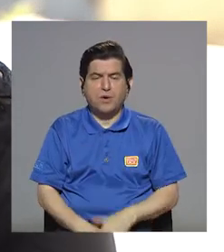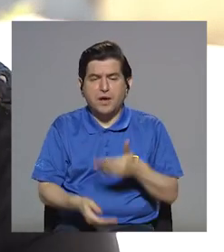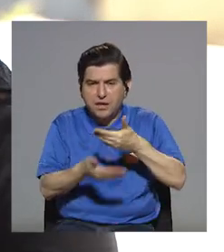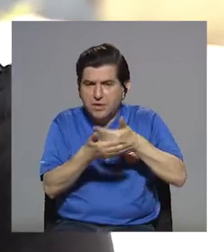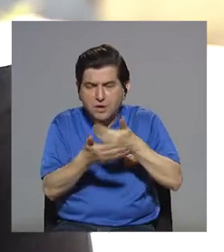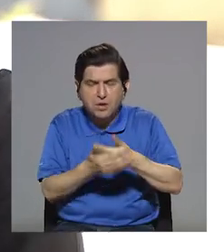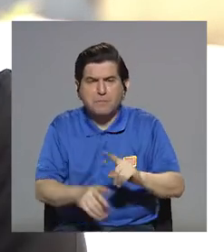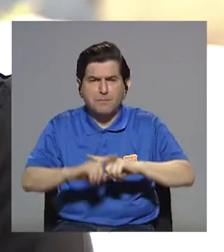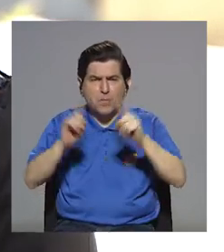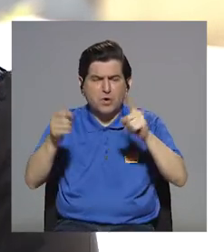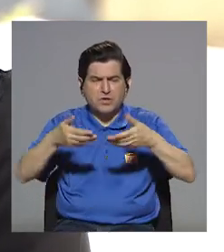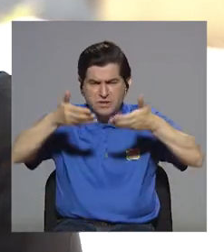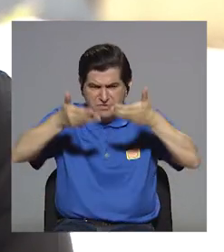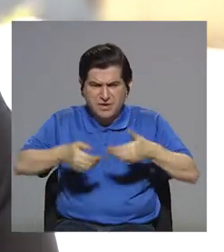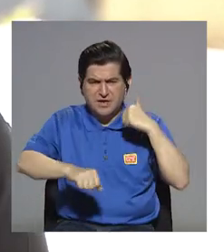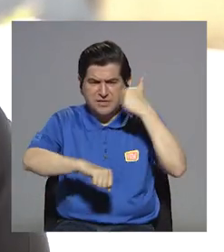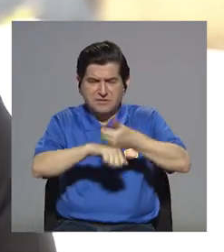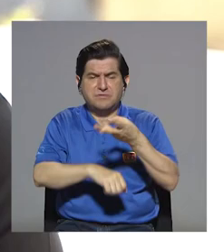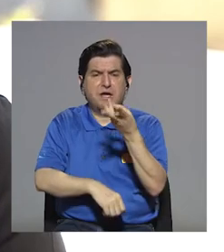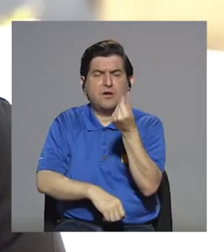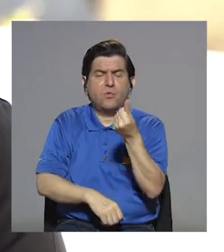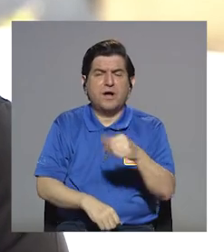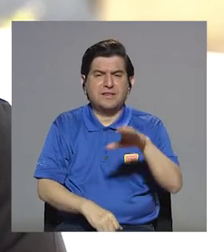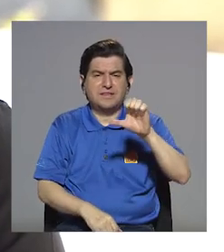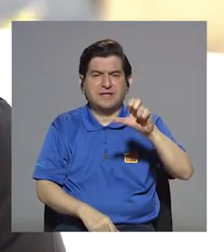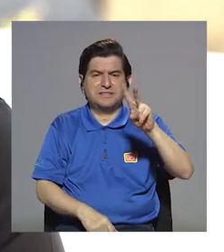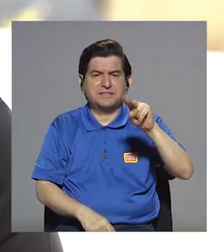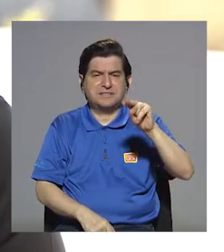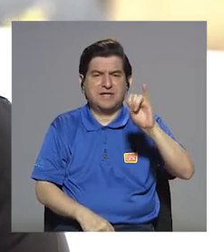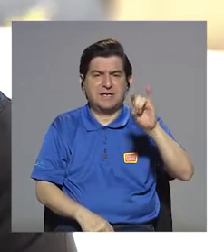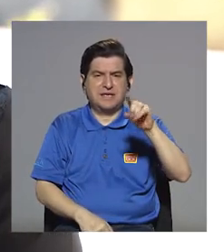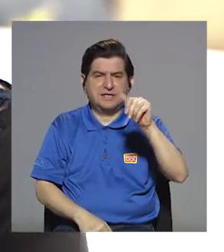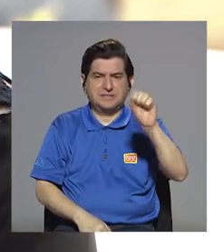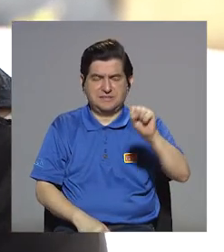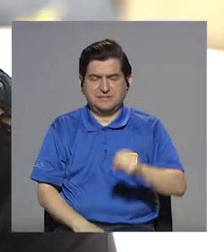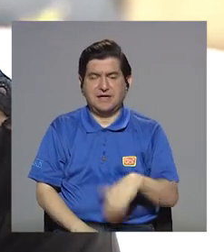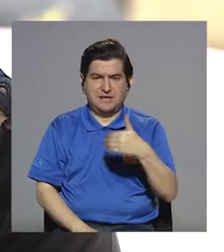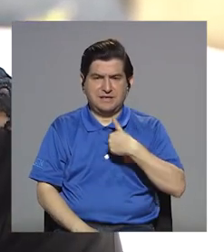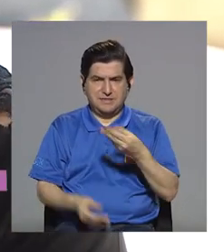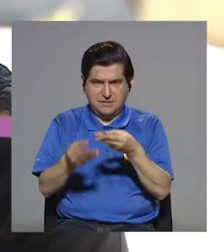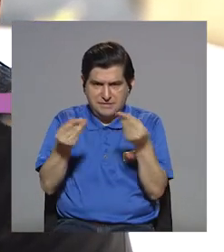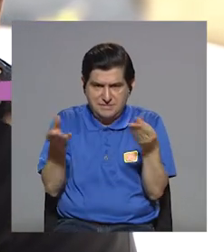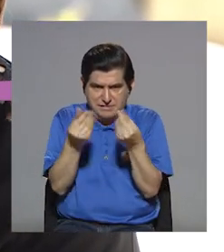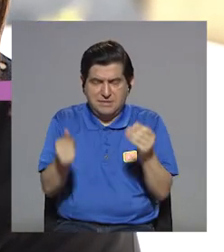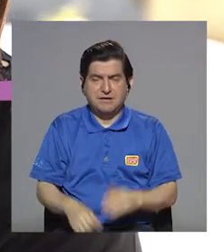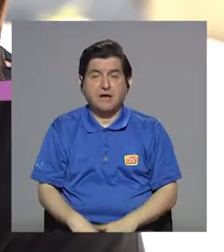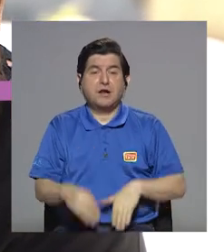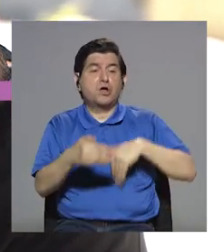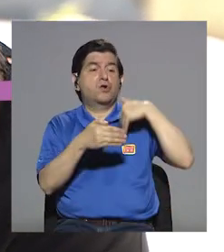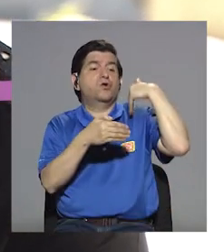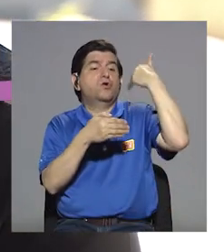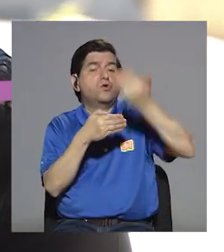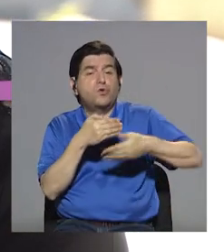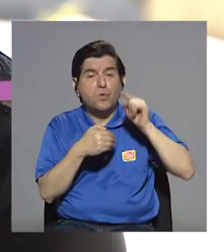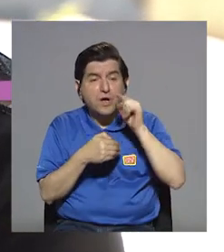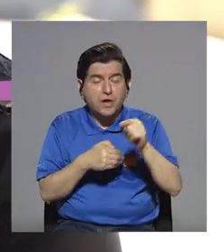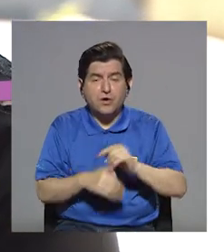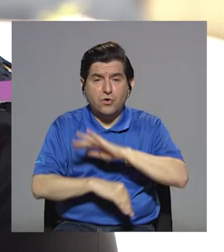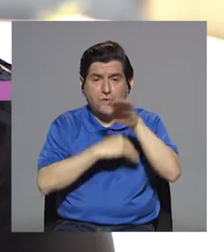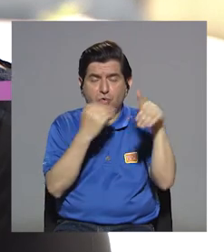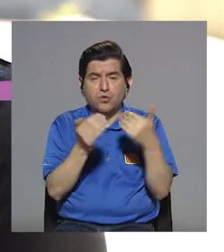diferencia de peso, determinamos cuántas cenizas es lo que tiene el producto. A partir de esas cenizas, que es todo lo